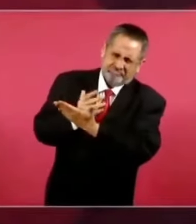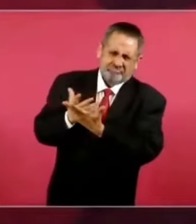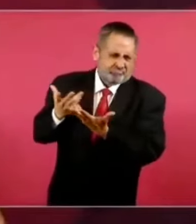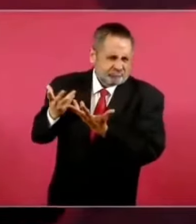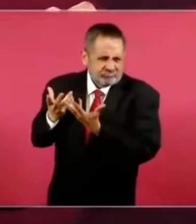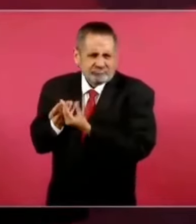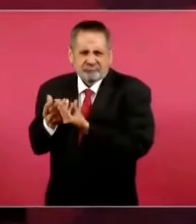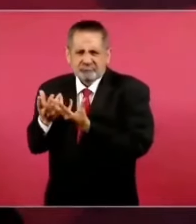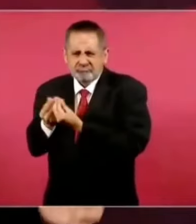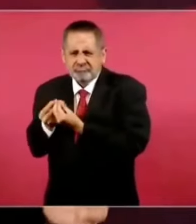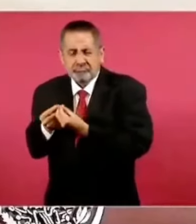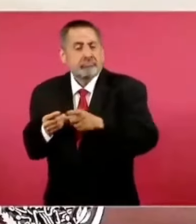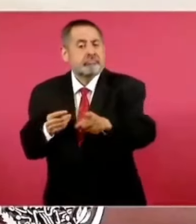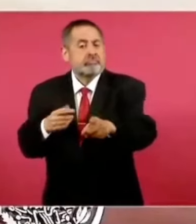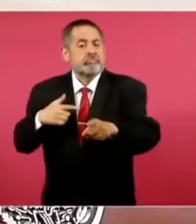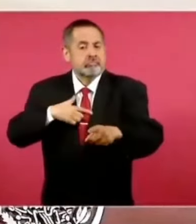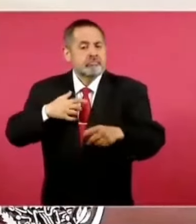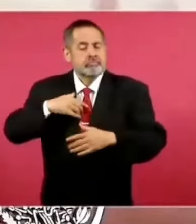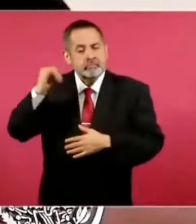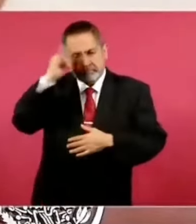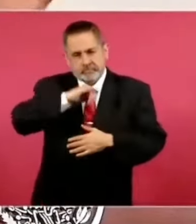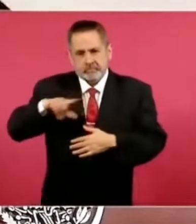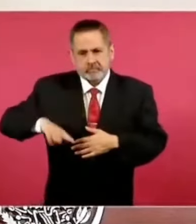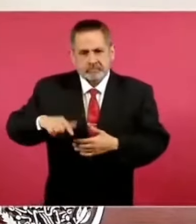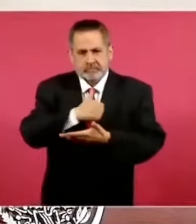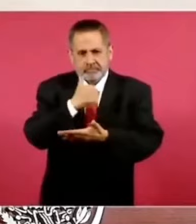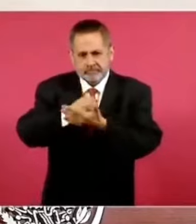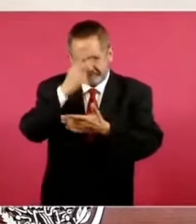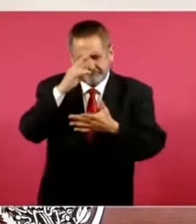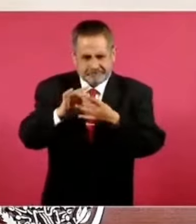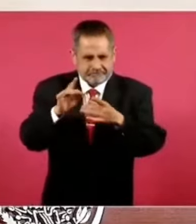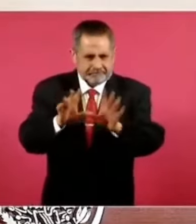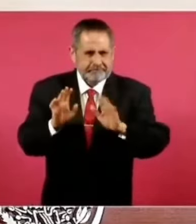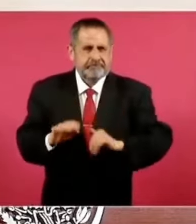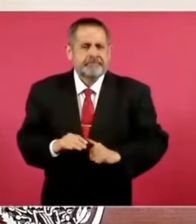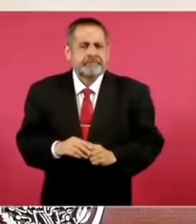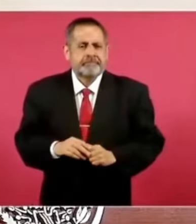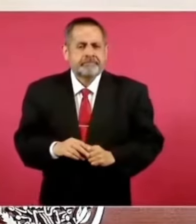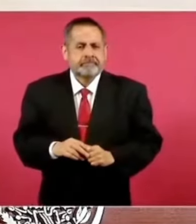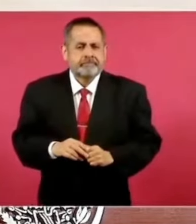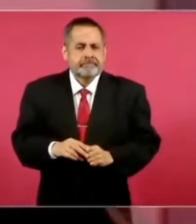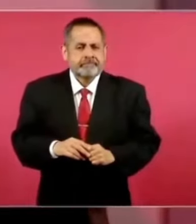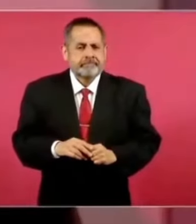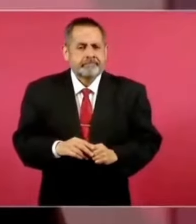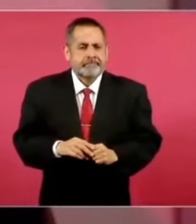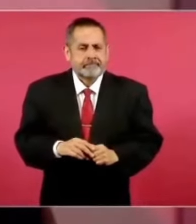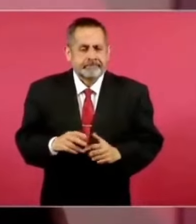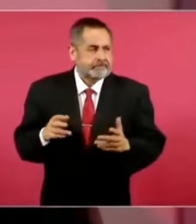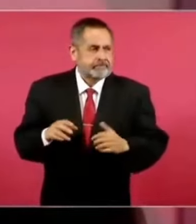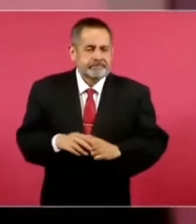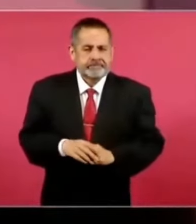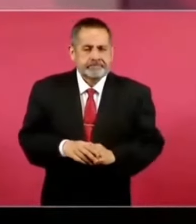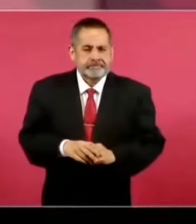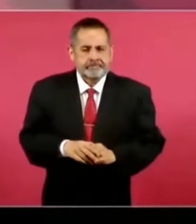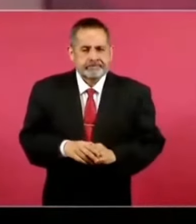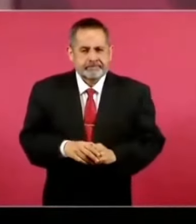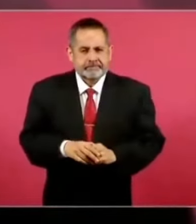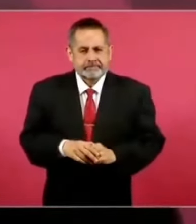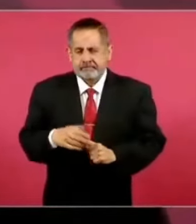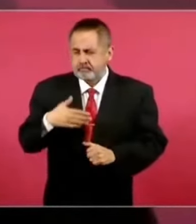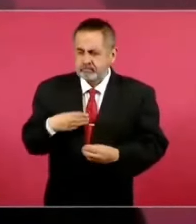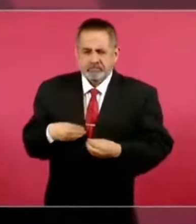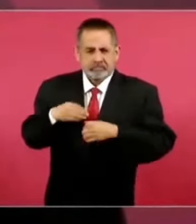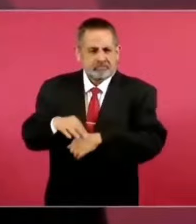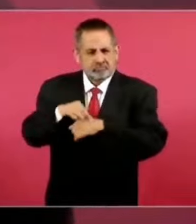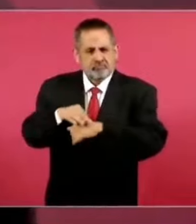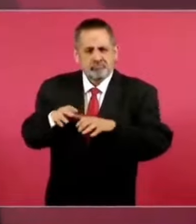Yo fui jefe de gobierno en la Ciudad de México, ya no les hablo de mi experiencia